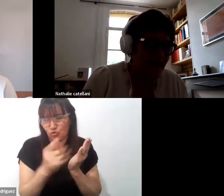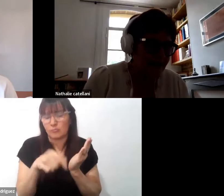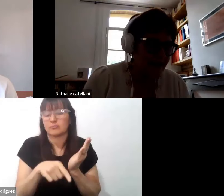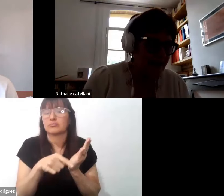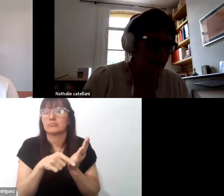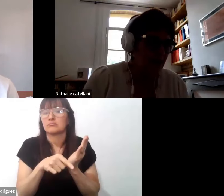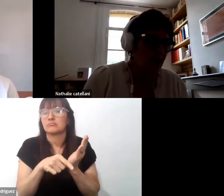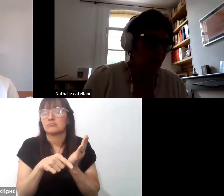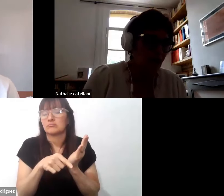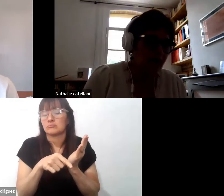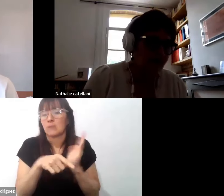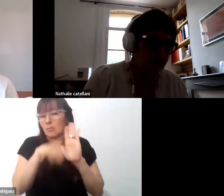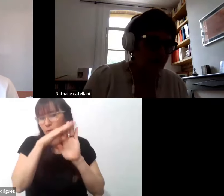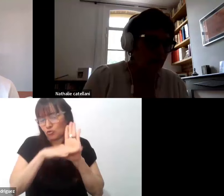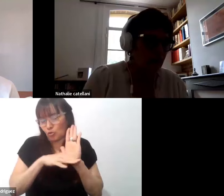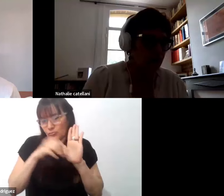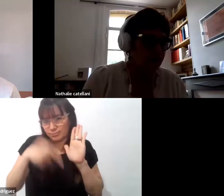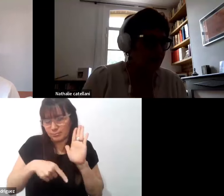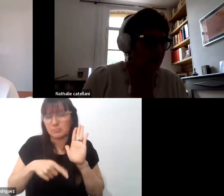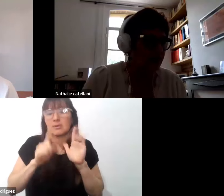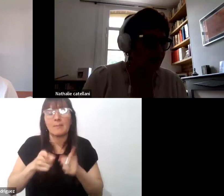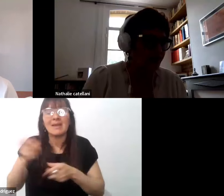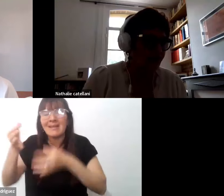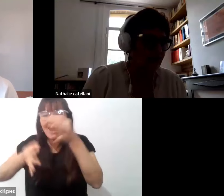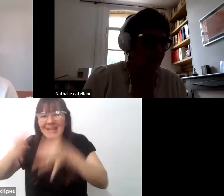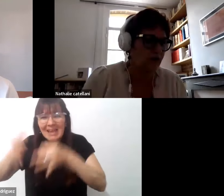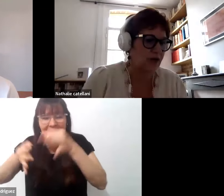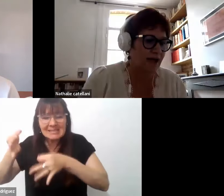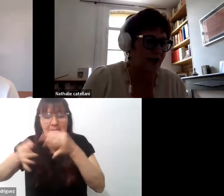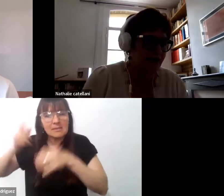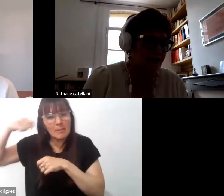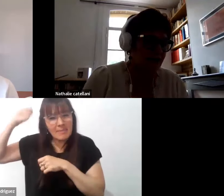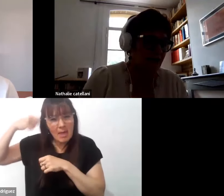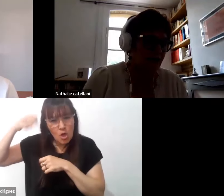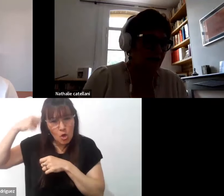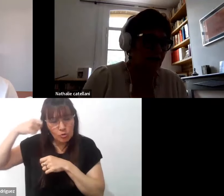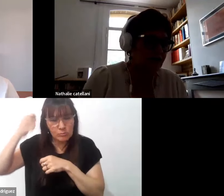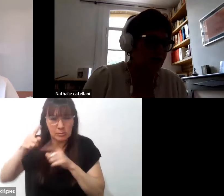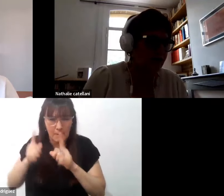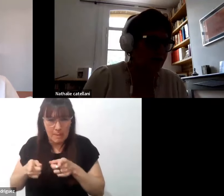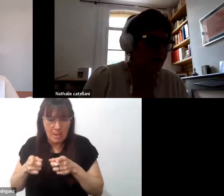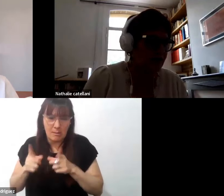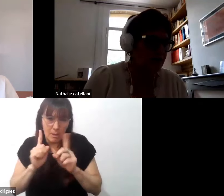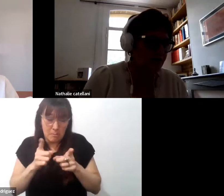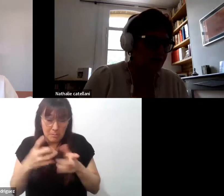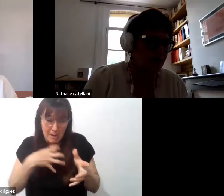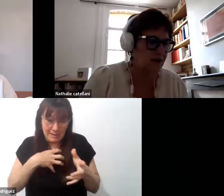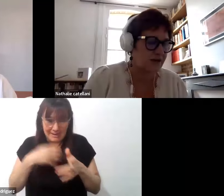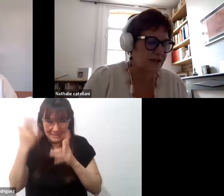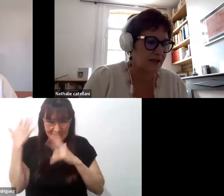y del análisis de videos de esas clases.